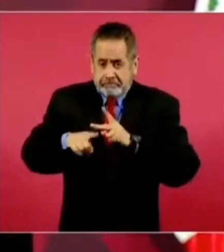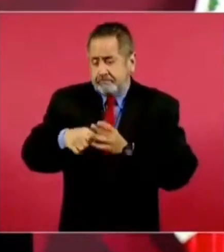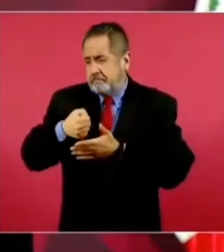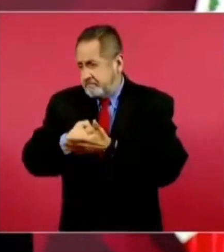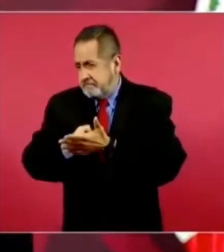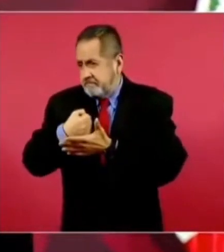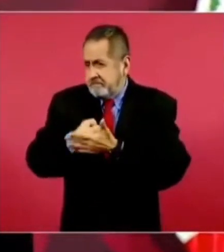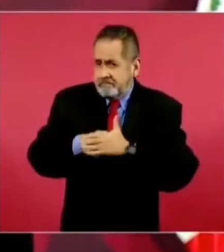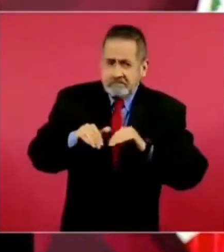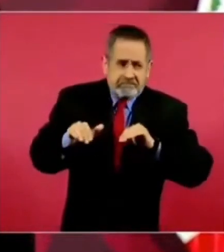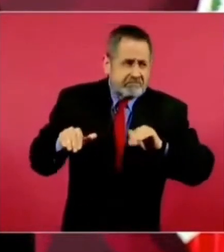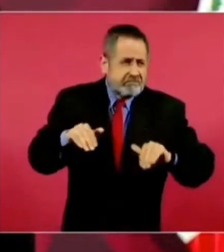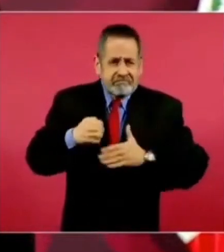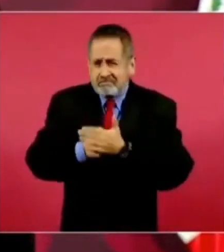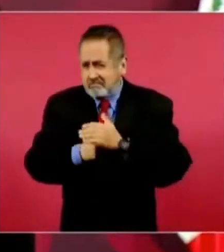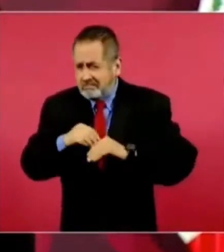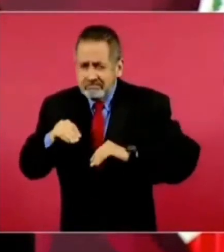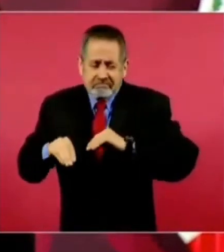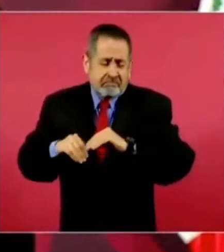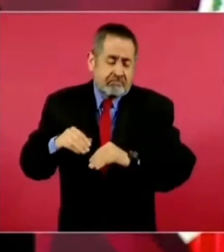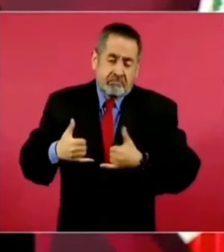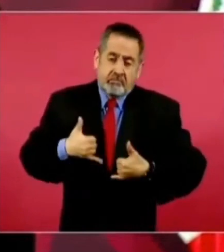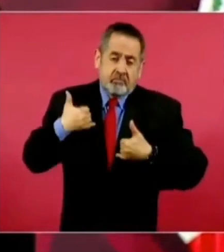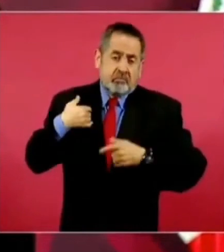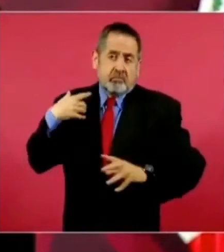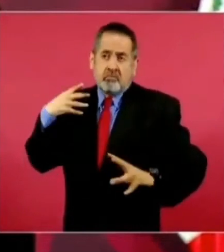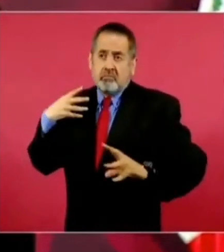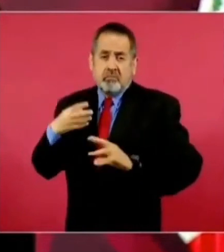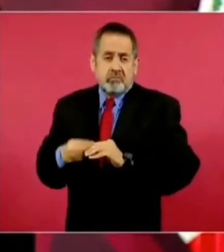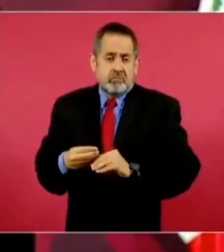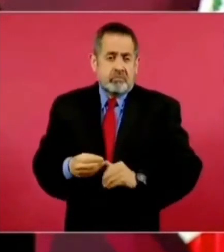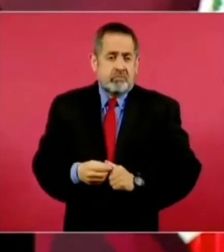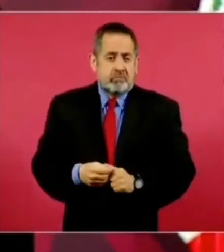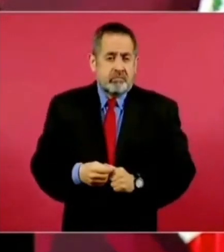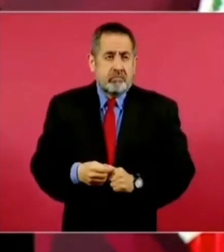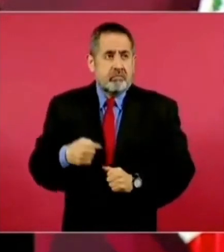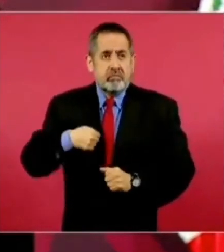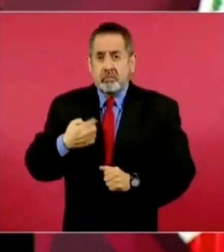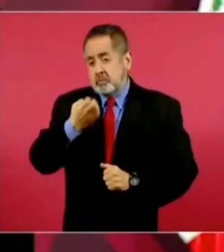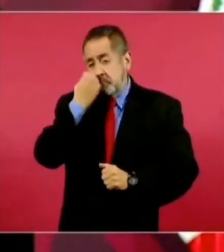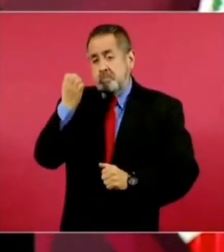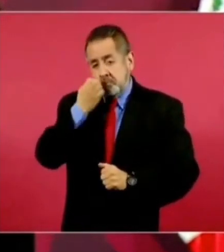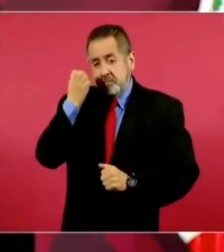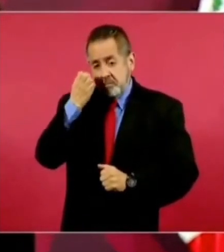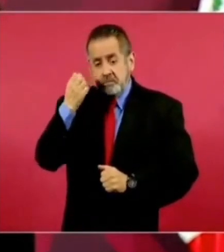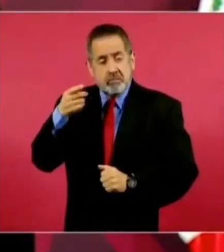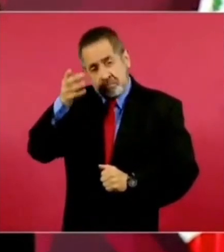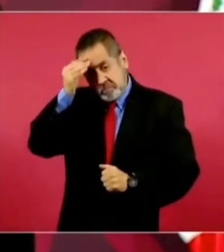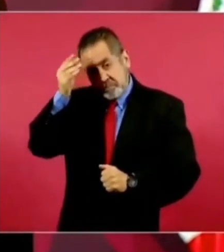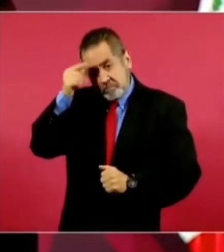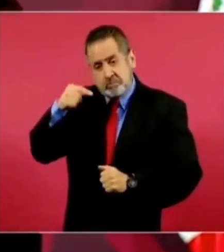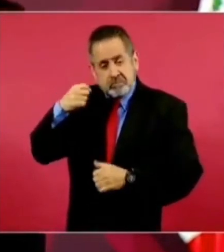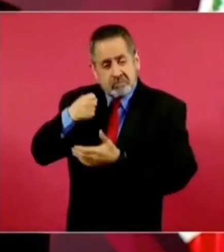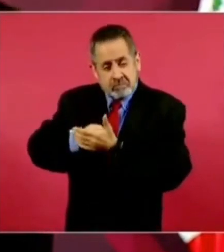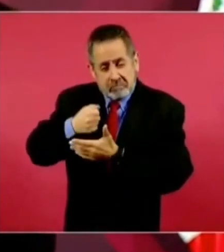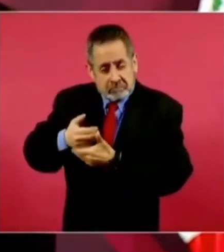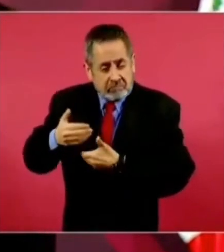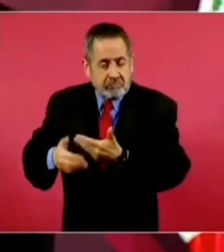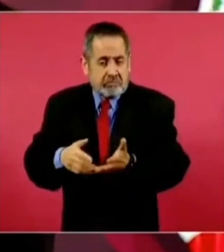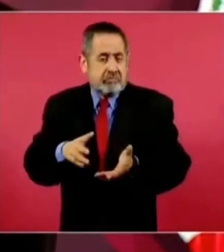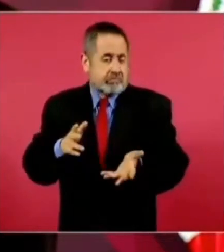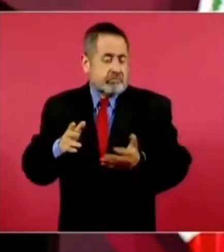la escuela hablaba yo de